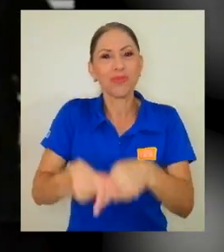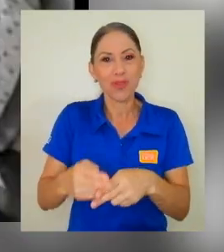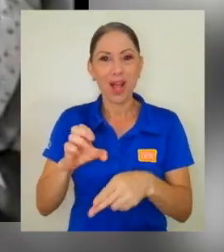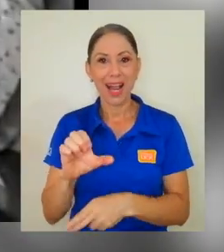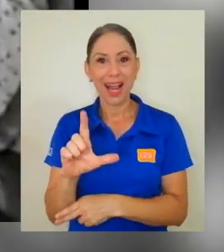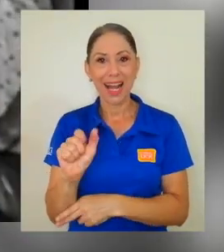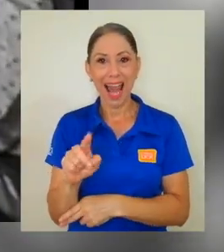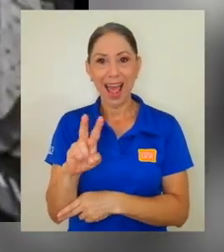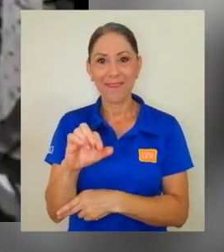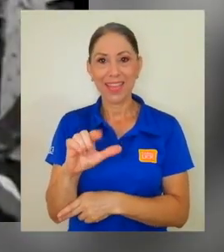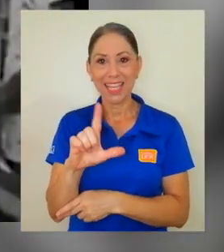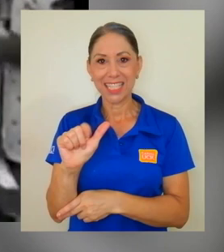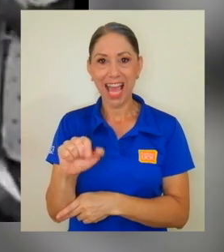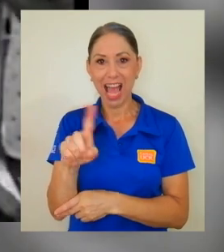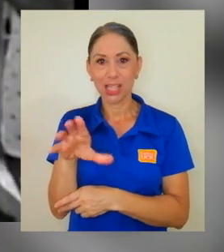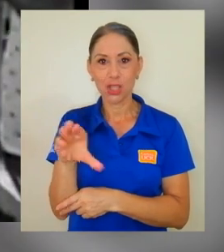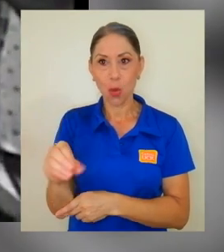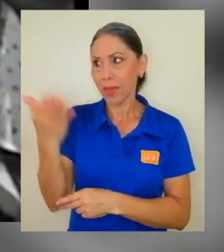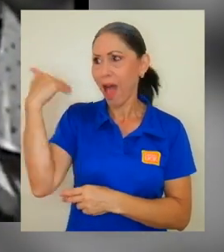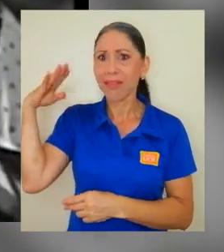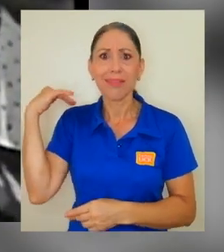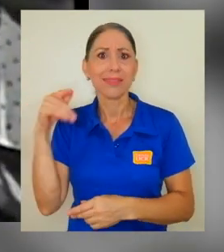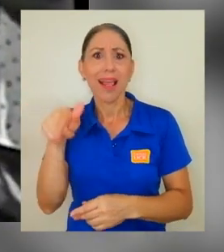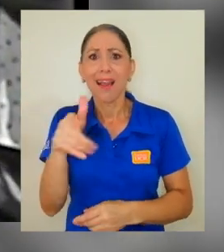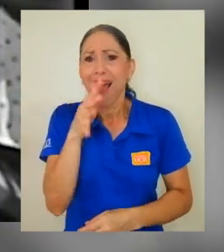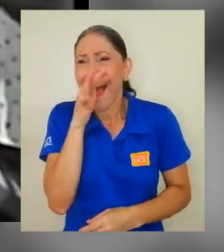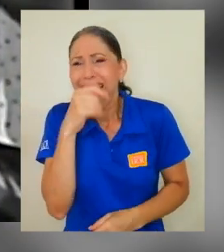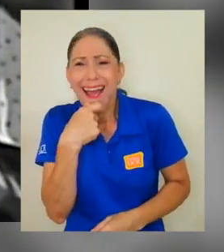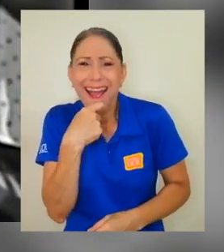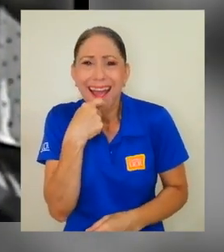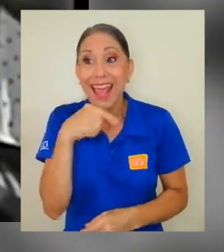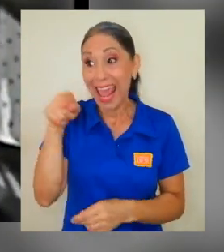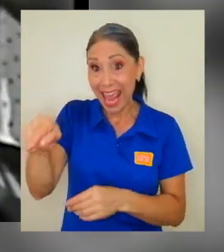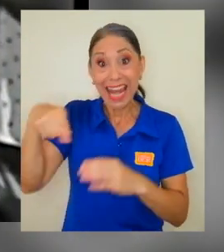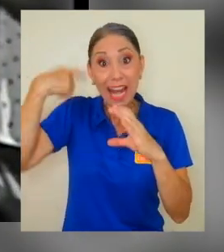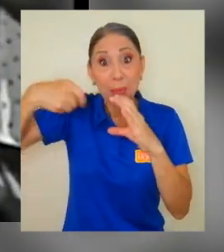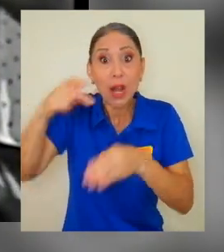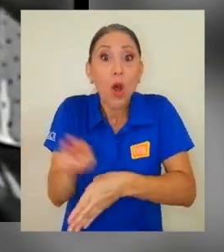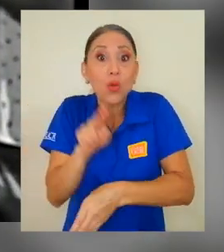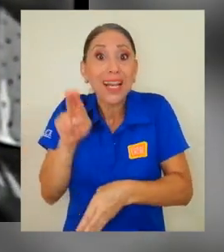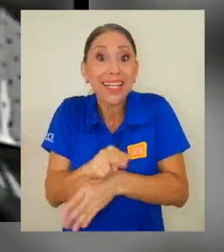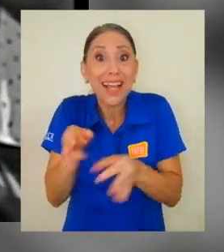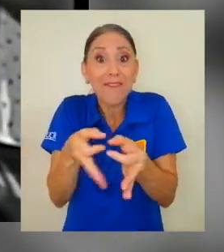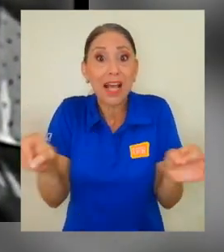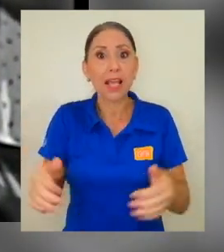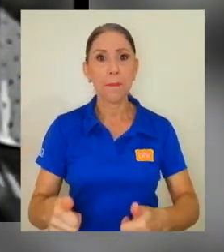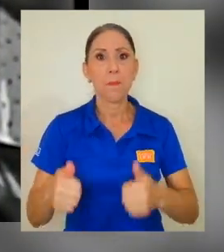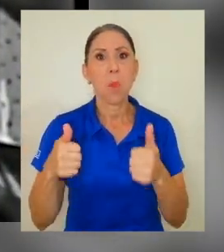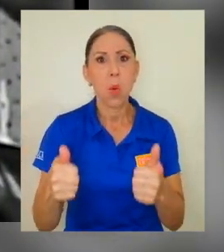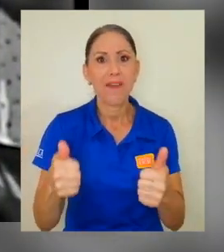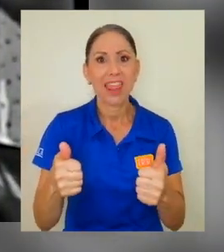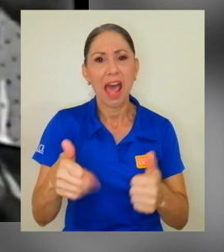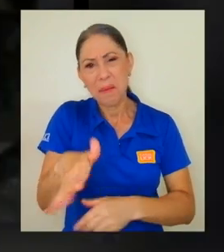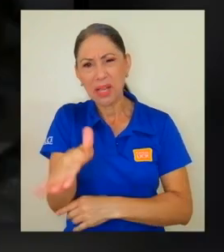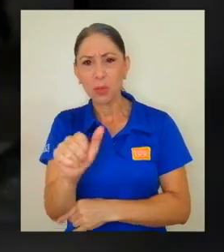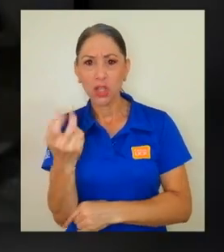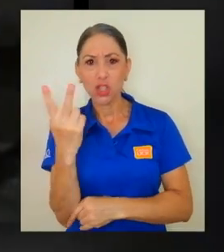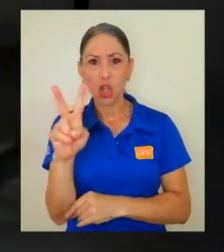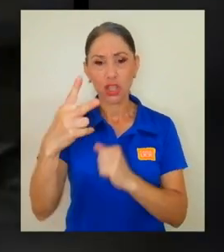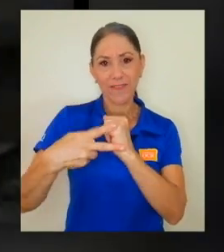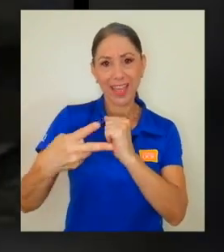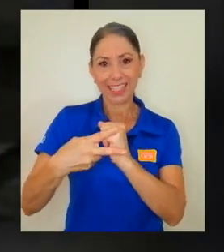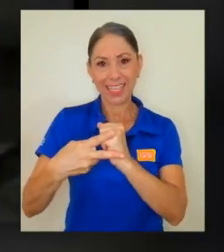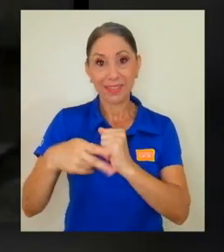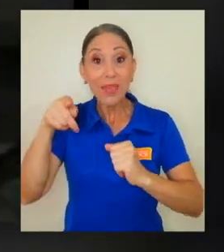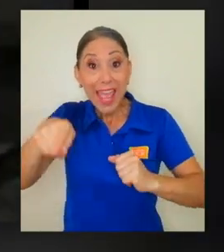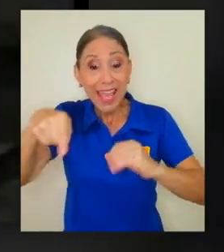un afamado comediante de ese momento y que en la película utiliza la expresión Pura Vida al menos una docena de veces. En la